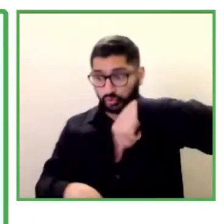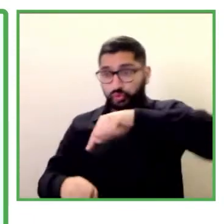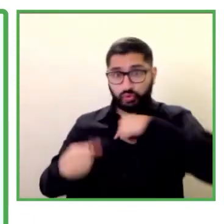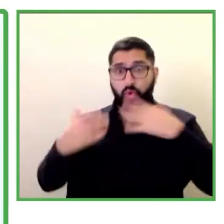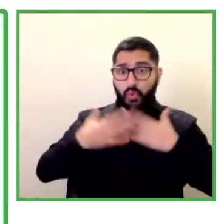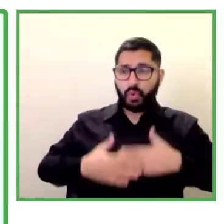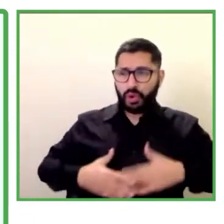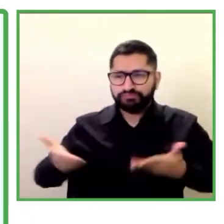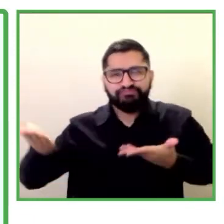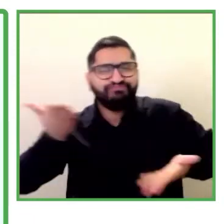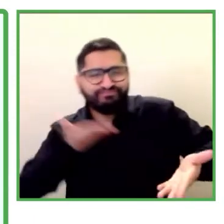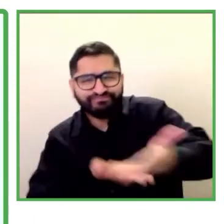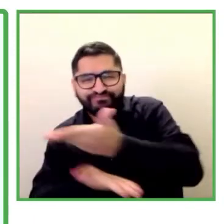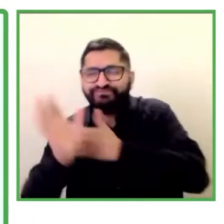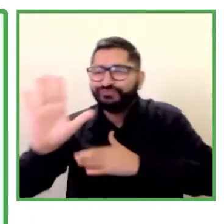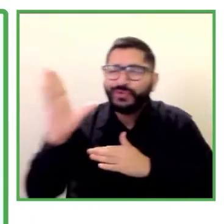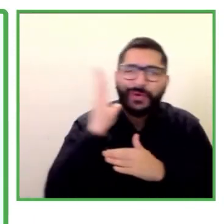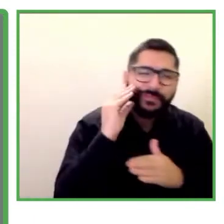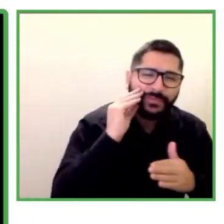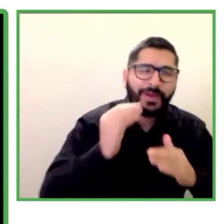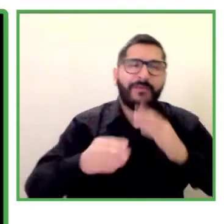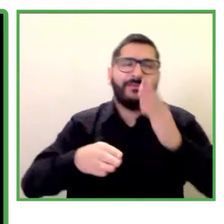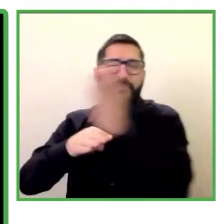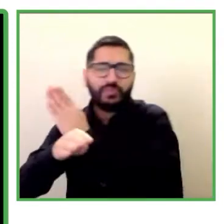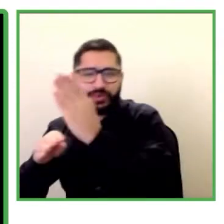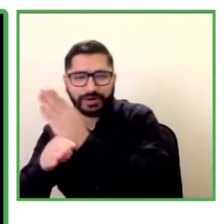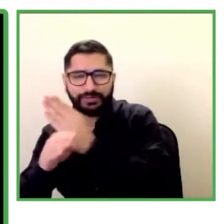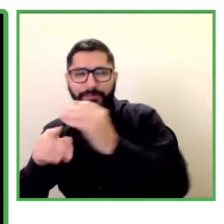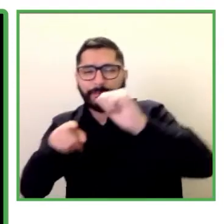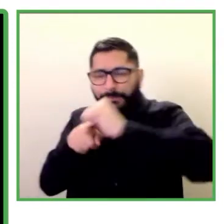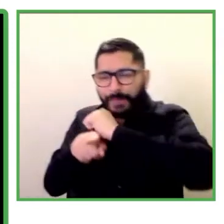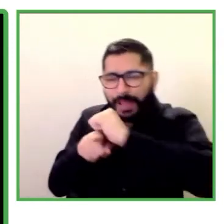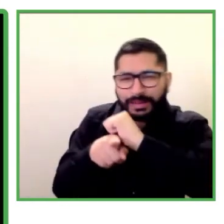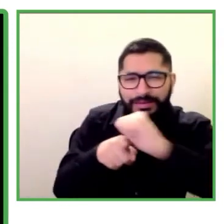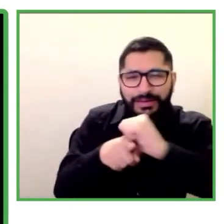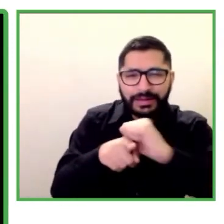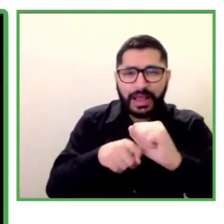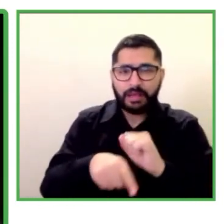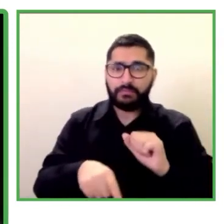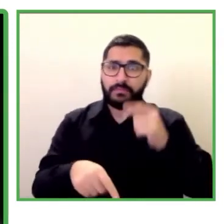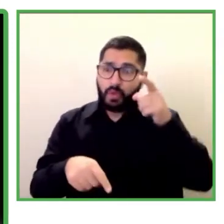las mejores prácticas y en este último minuto los invito a hablar en este vídeo.